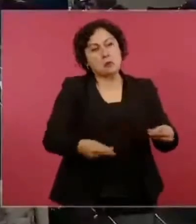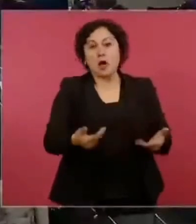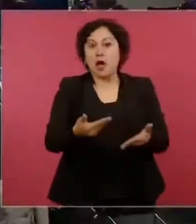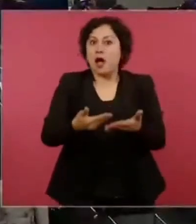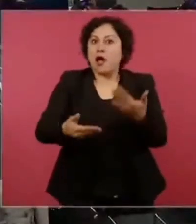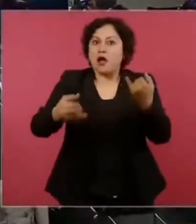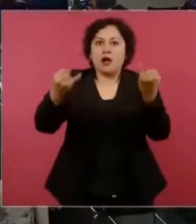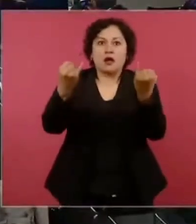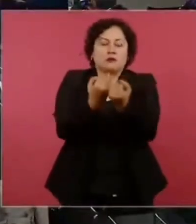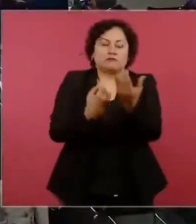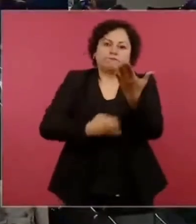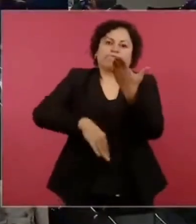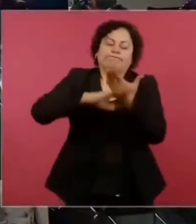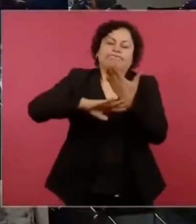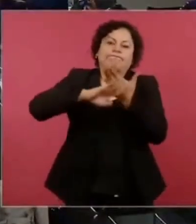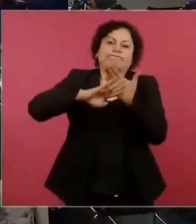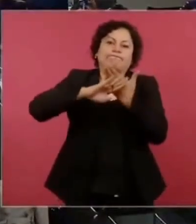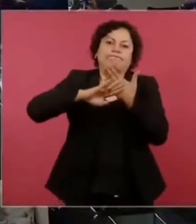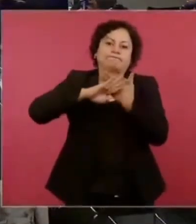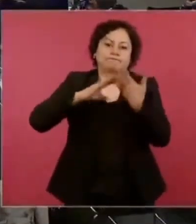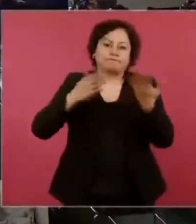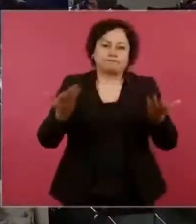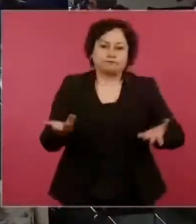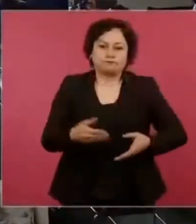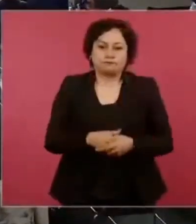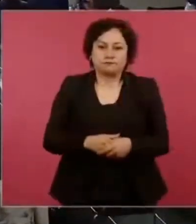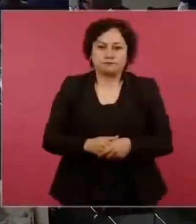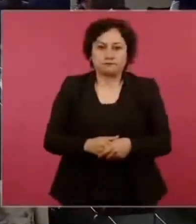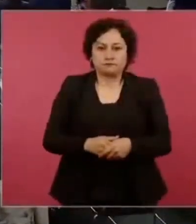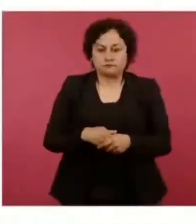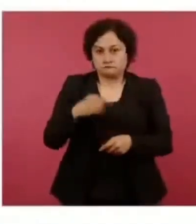lo que nos hace.